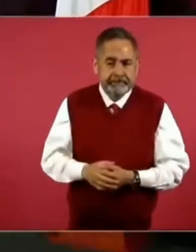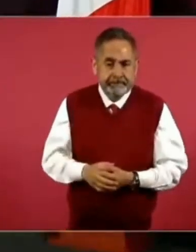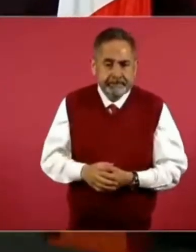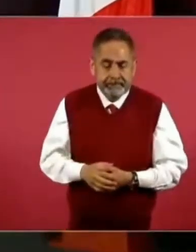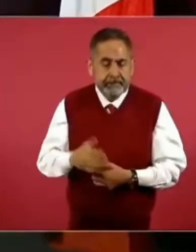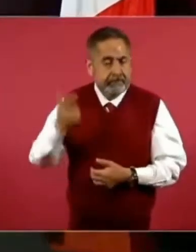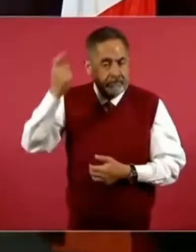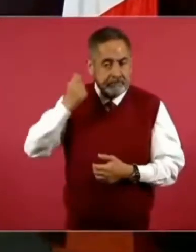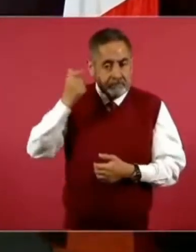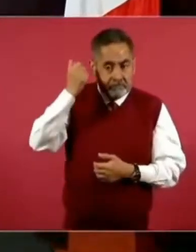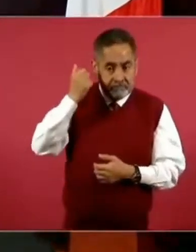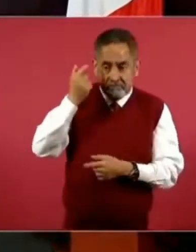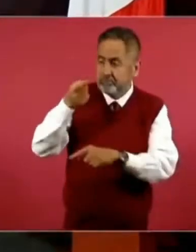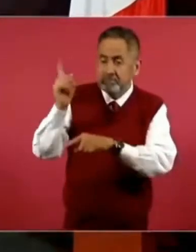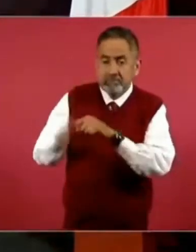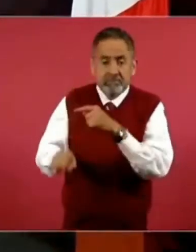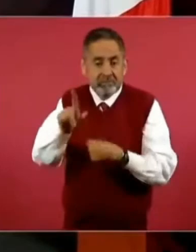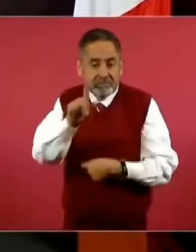pensión.